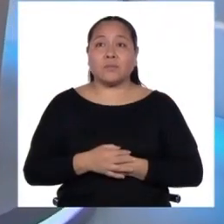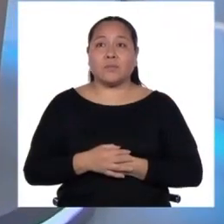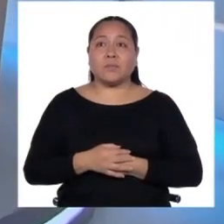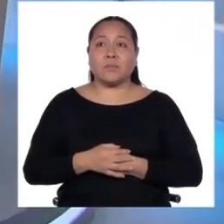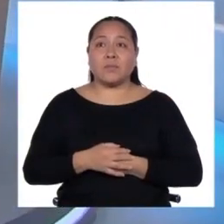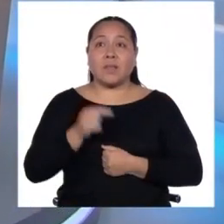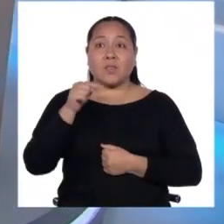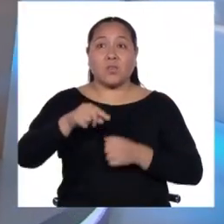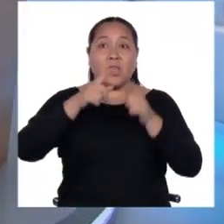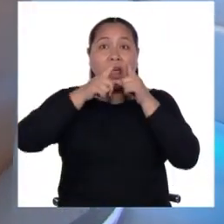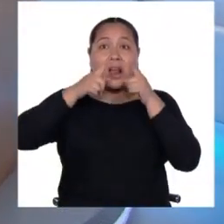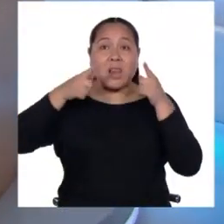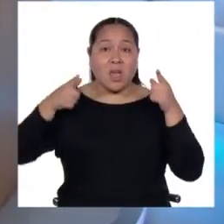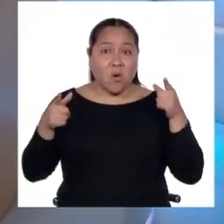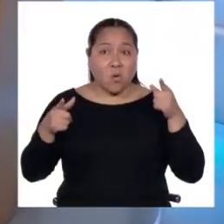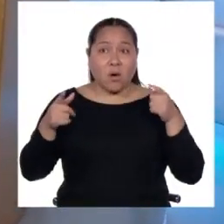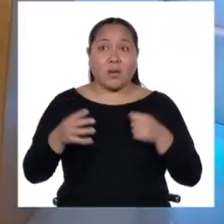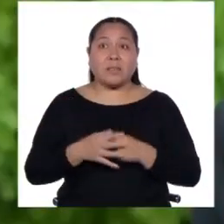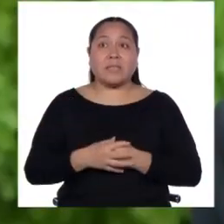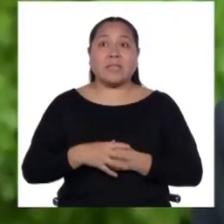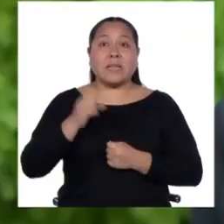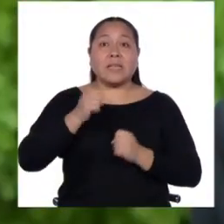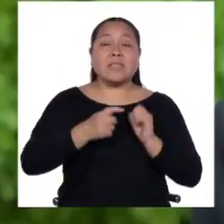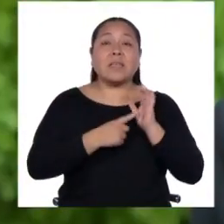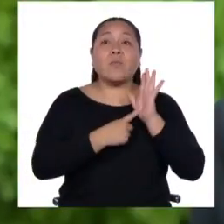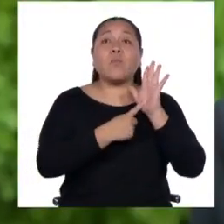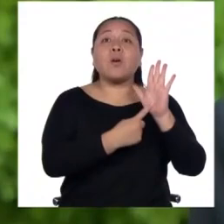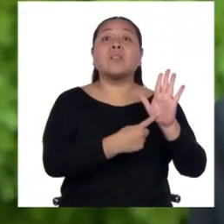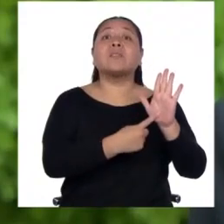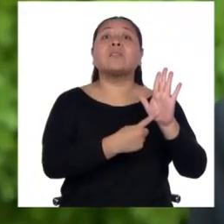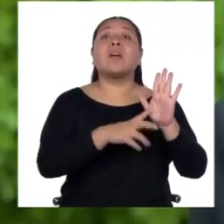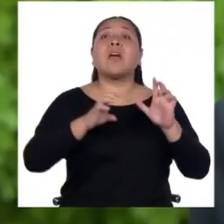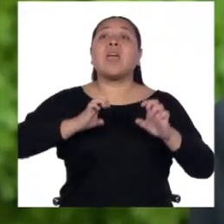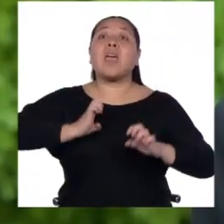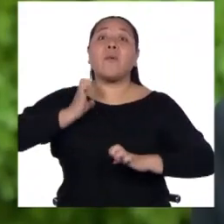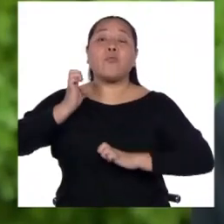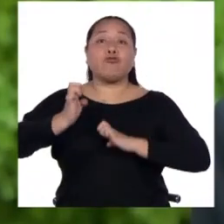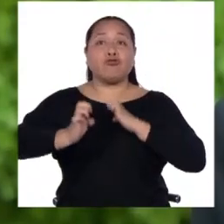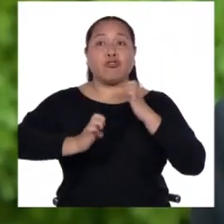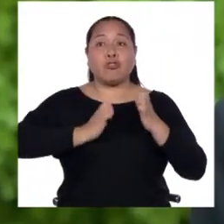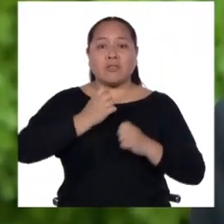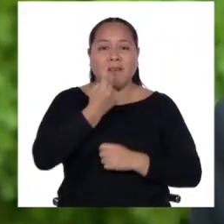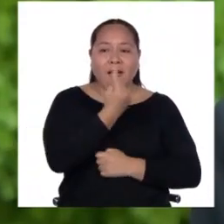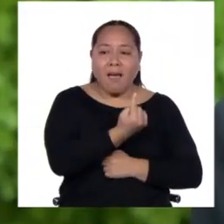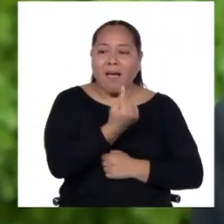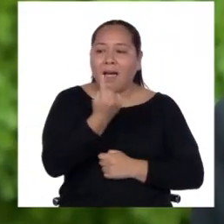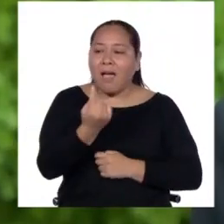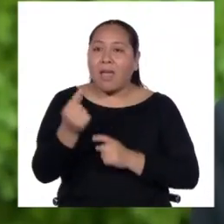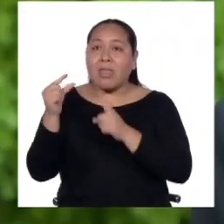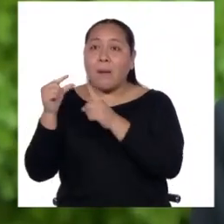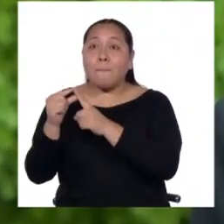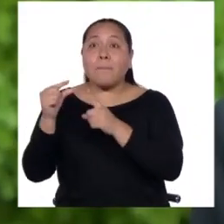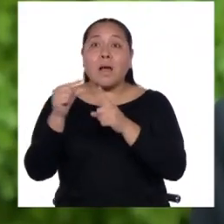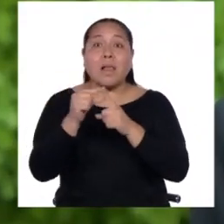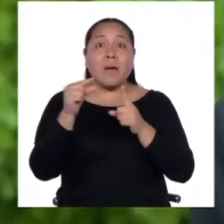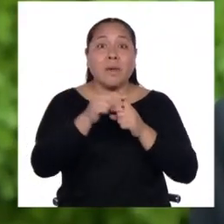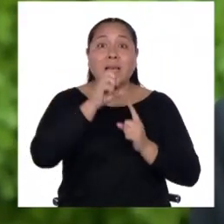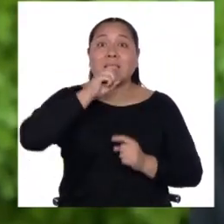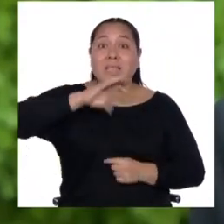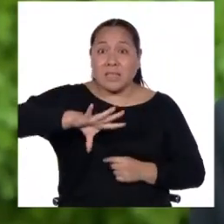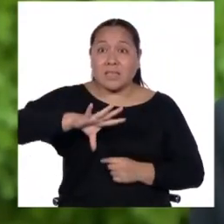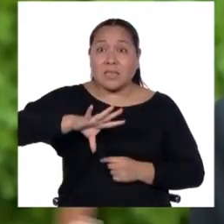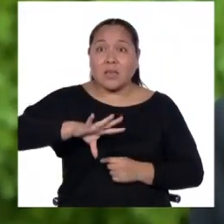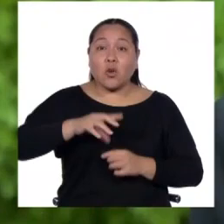es una lengua que transmite emociones y por ende cada palabra que se pronuncia tiene un